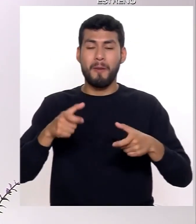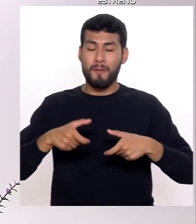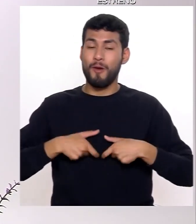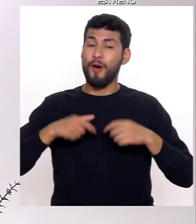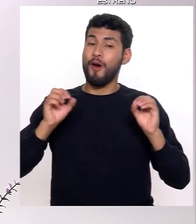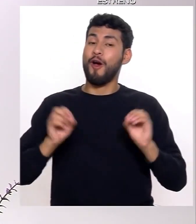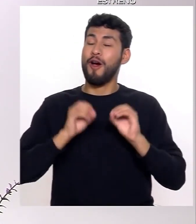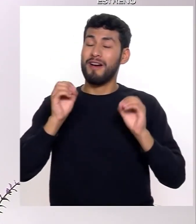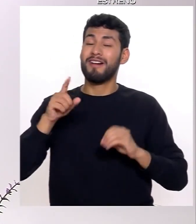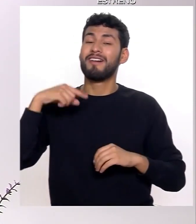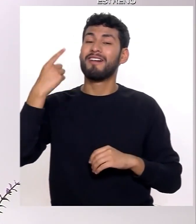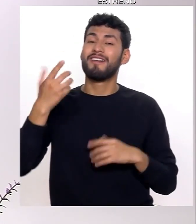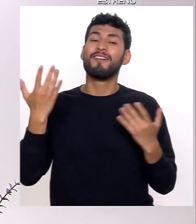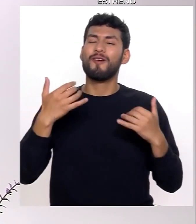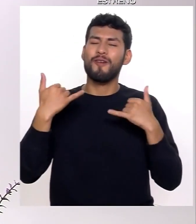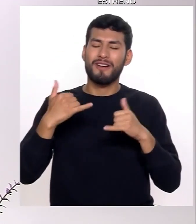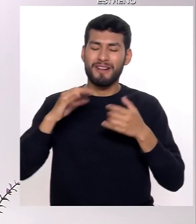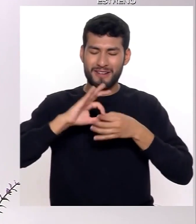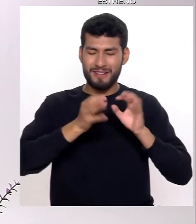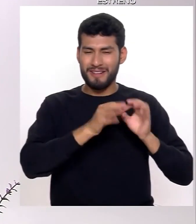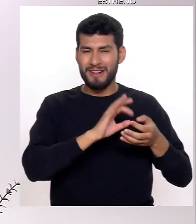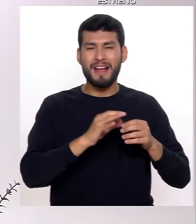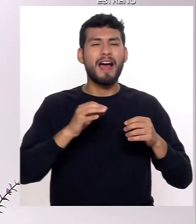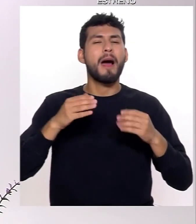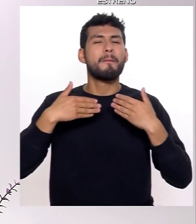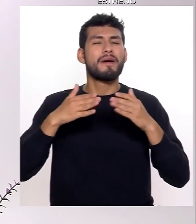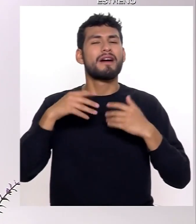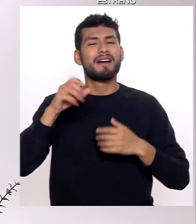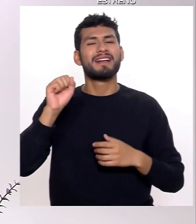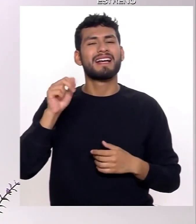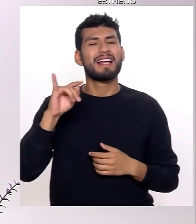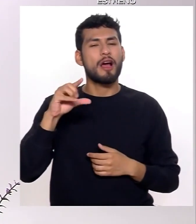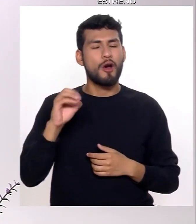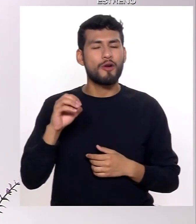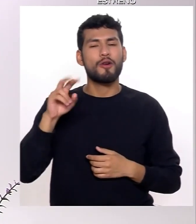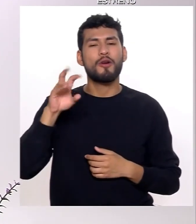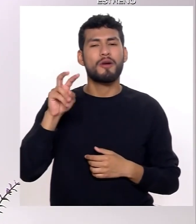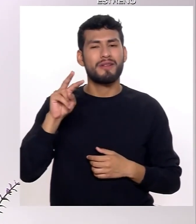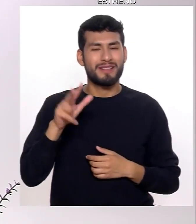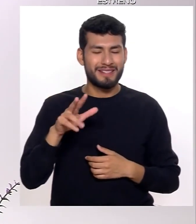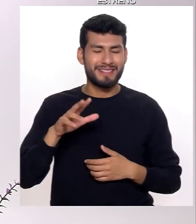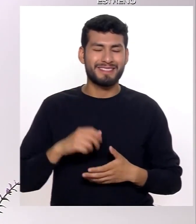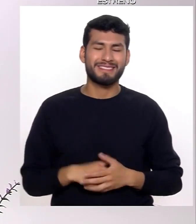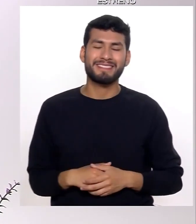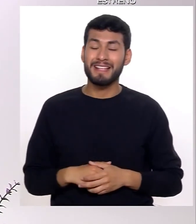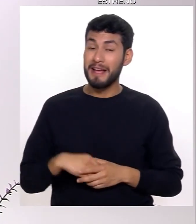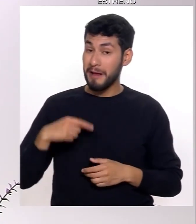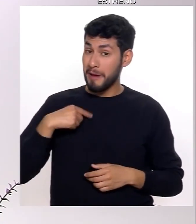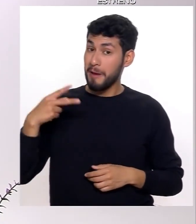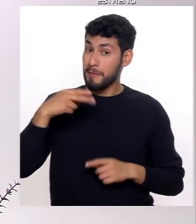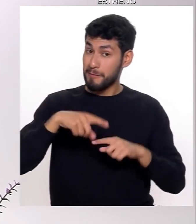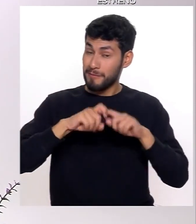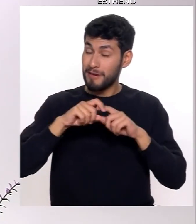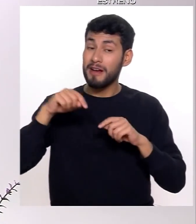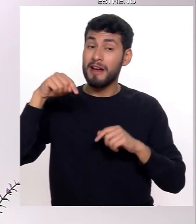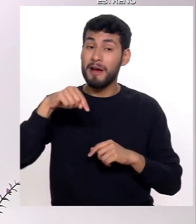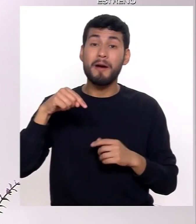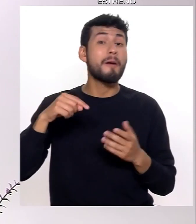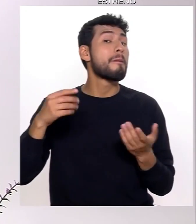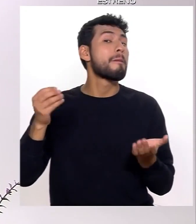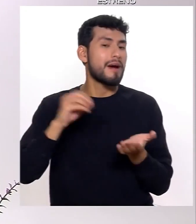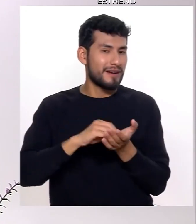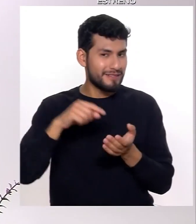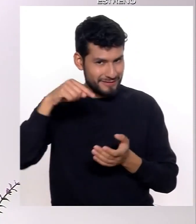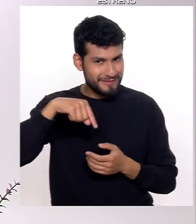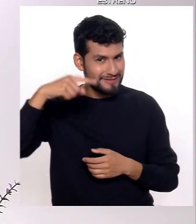obtener una medalla en los próximos Juegos para Panamericanos Santiago 2023. Vamos a una pausa, amigos, y